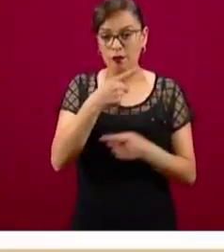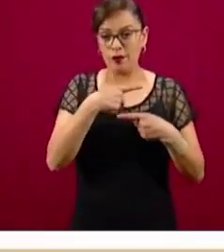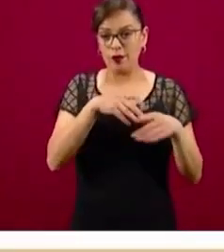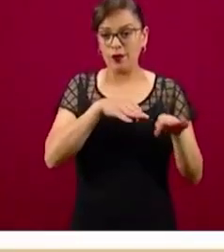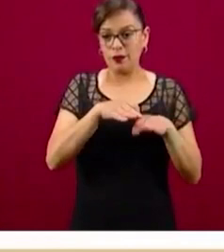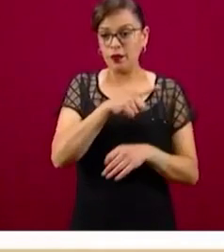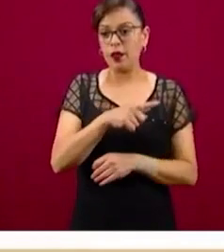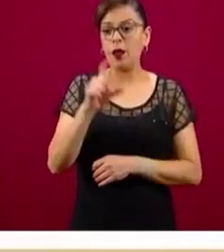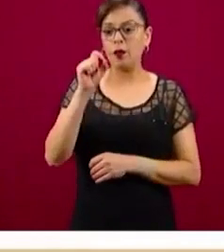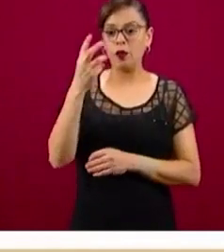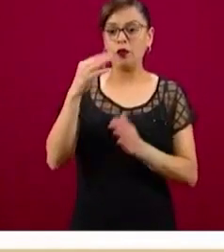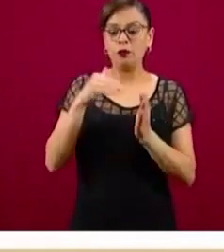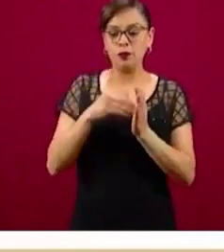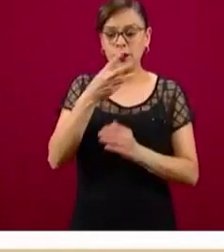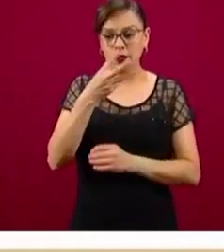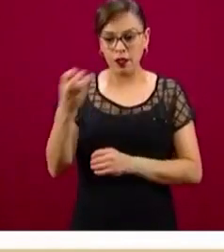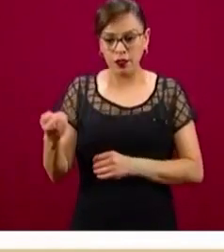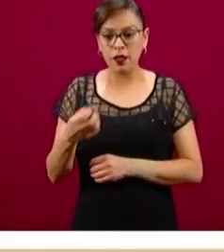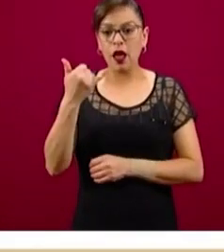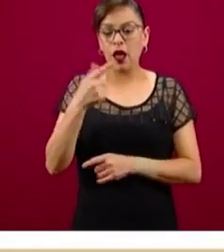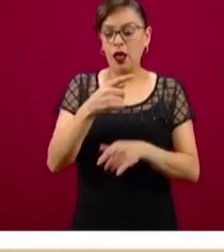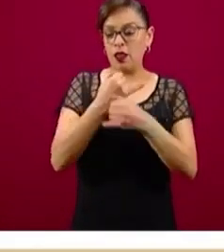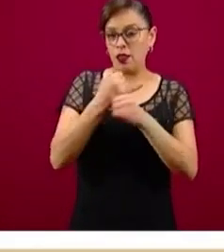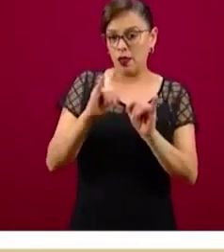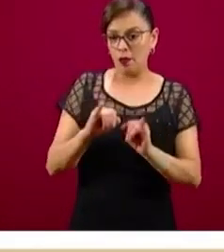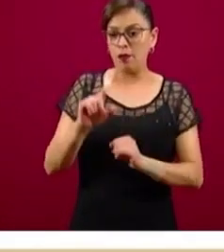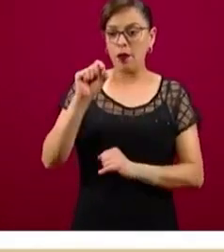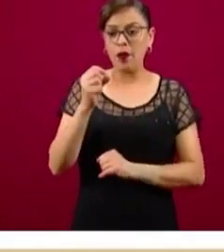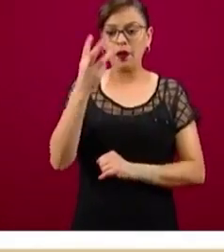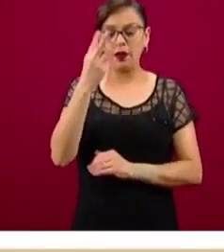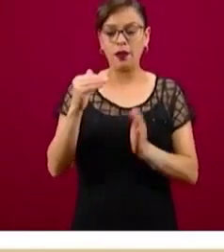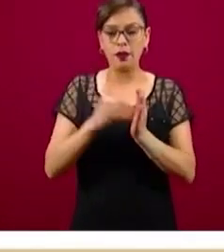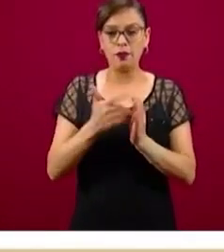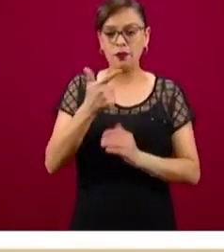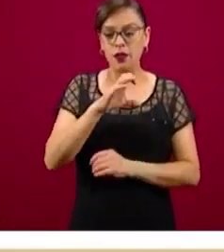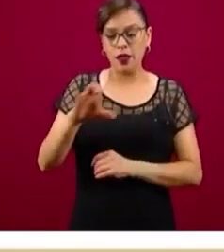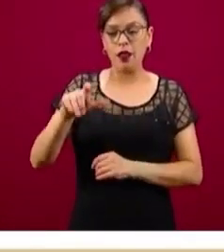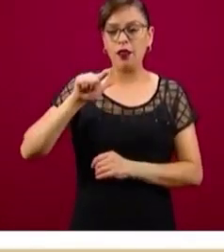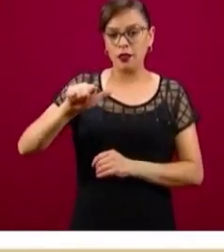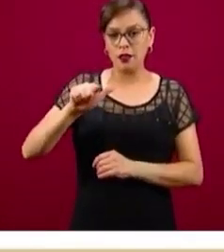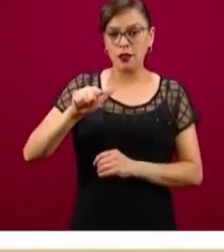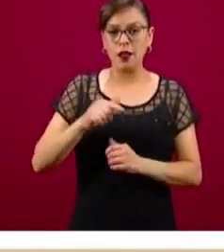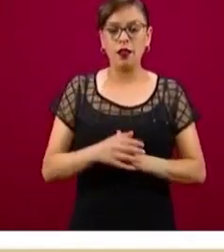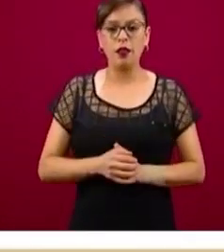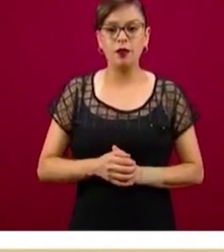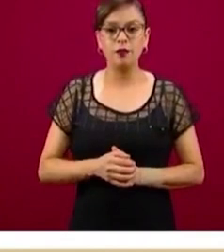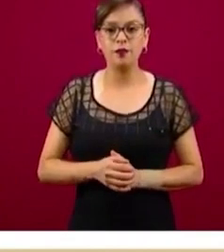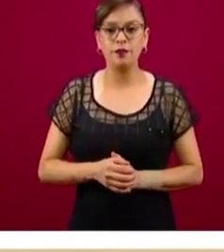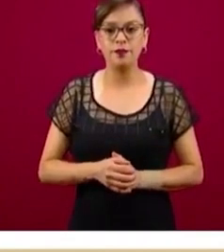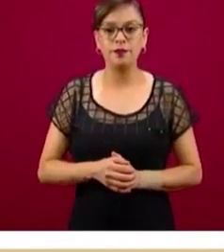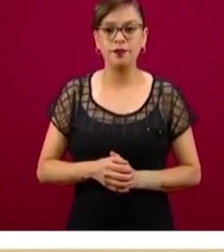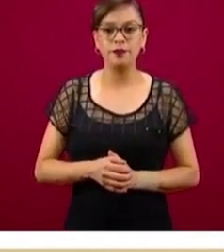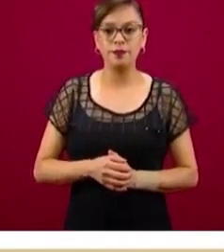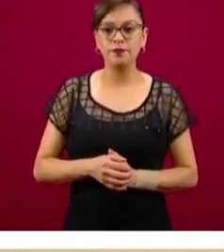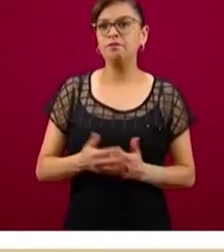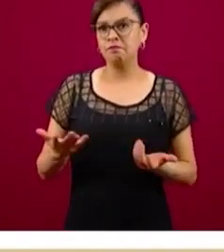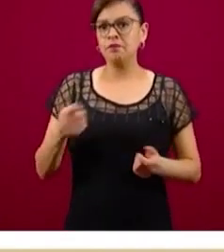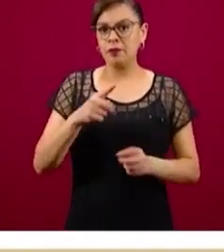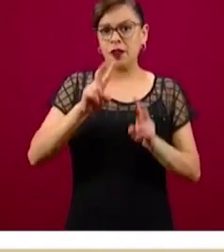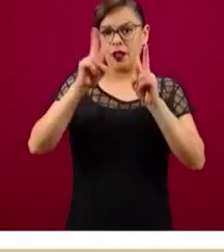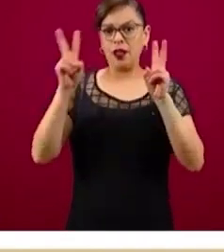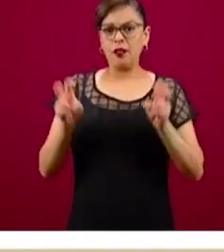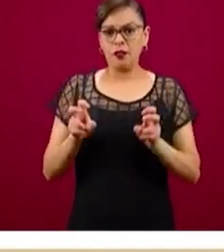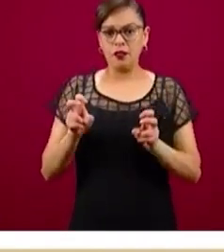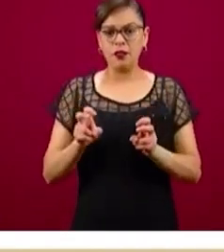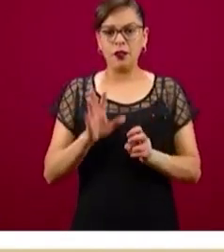y para trabajadores independientes 23 mil 717. Si bien lo manejamos como un tema de meta,